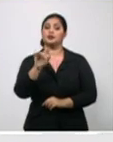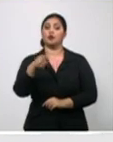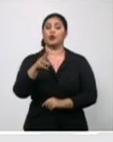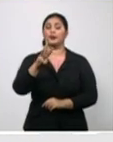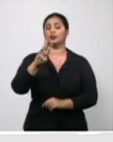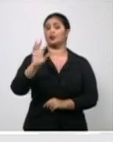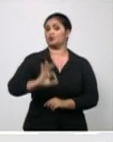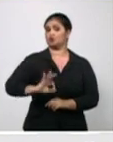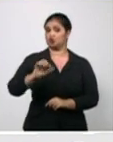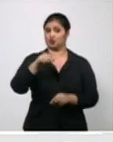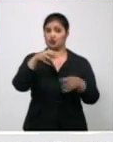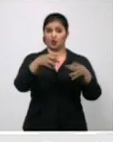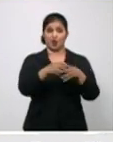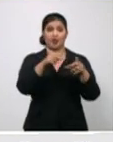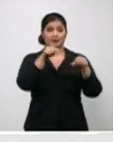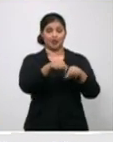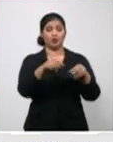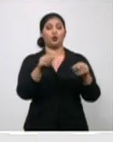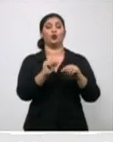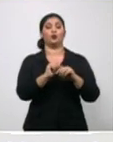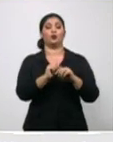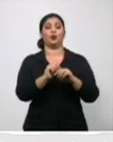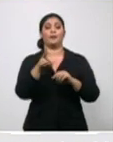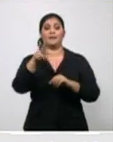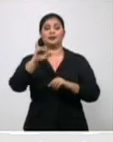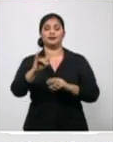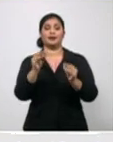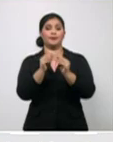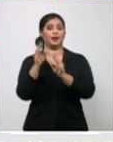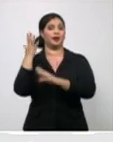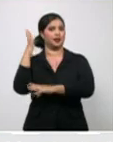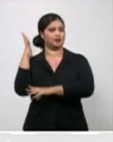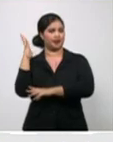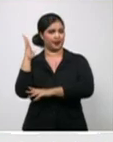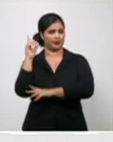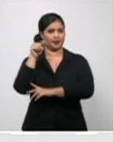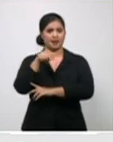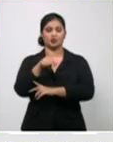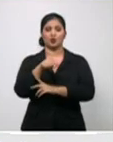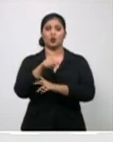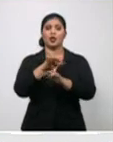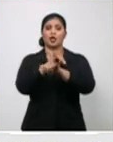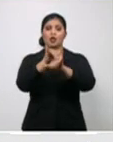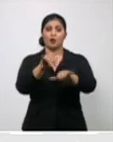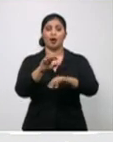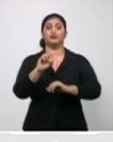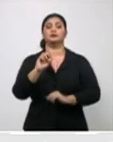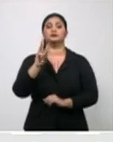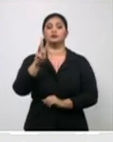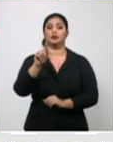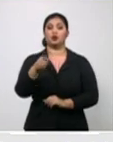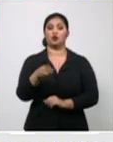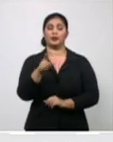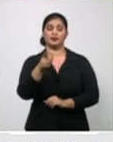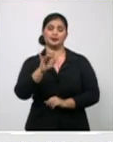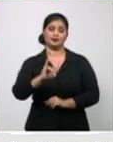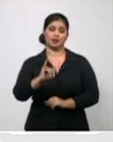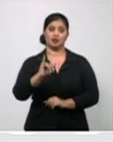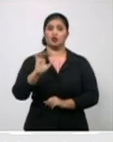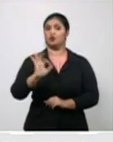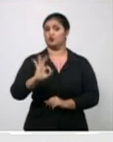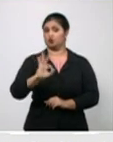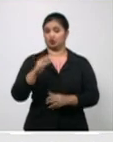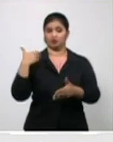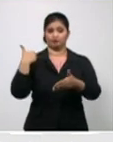26 con fuentes de infección en el extranjero, estamos hablando del 3,16%, y ya en el acumulado